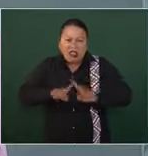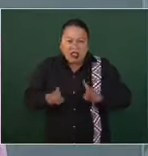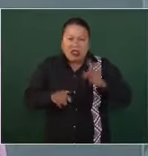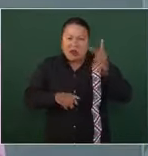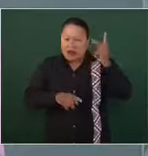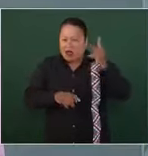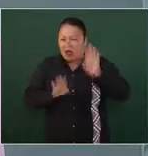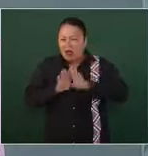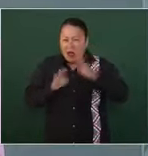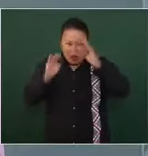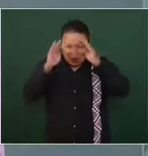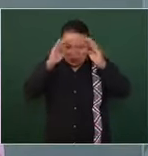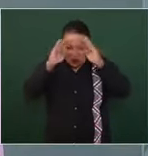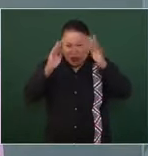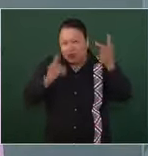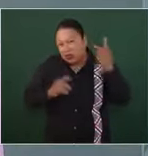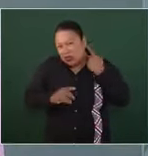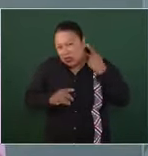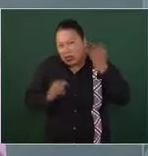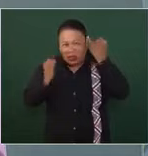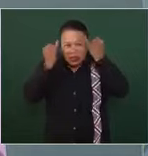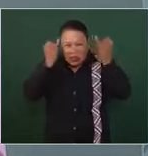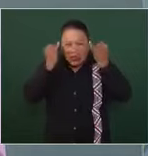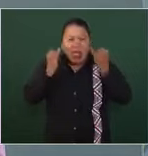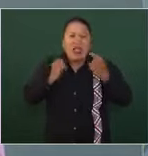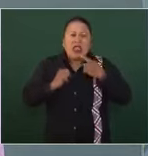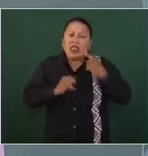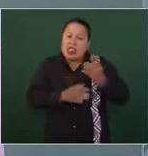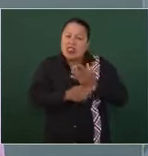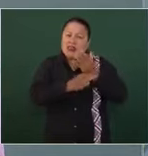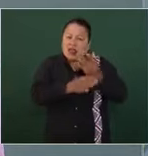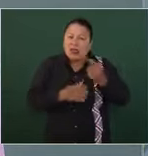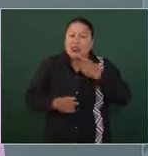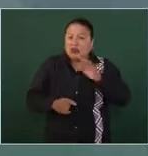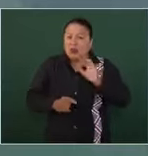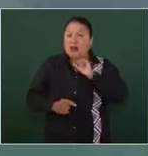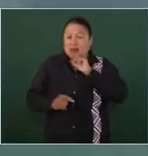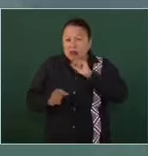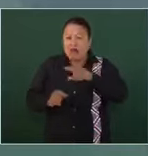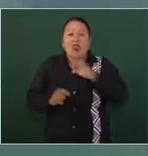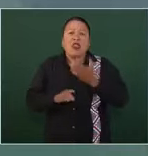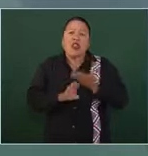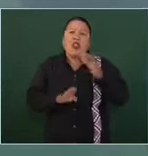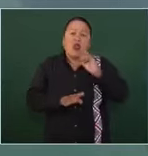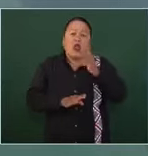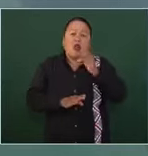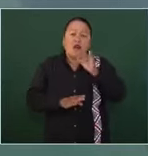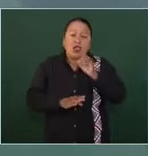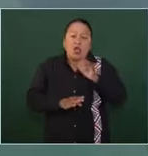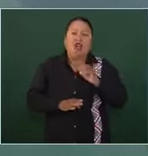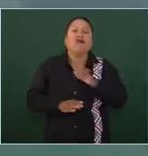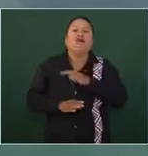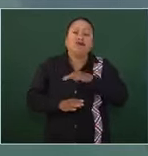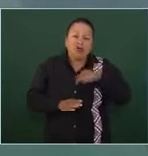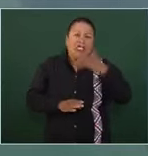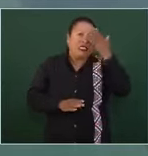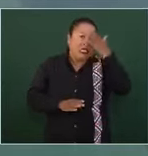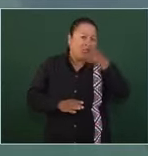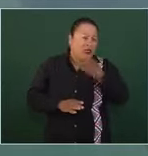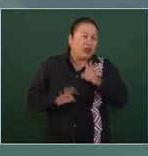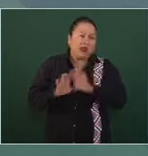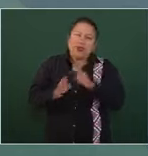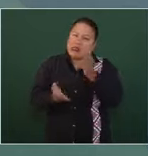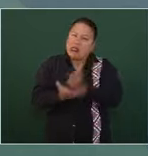ideológicas, él mismo me dijo nosotros padecimos de la crisis el opio y sabemos lo que eso significa